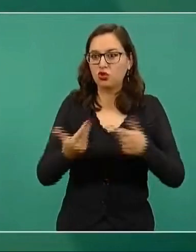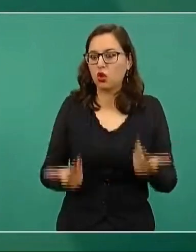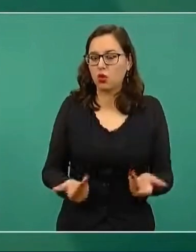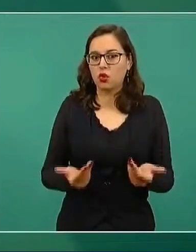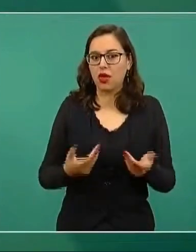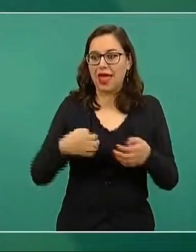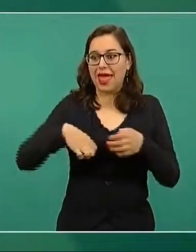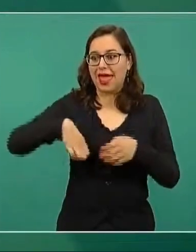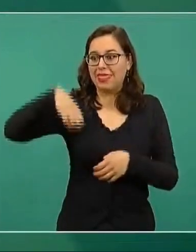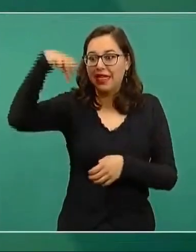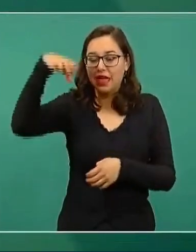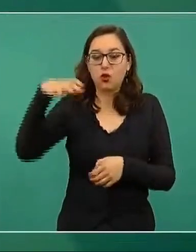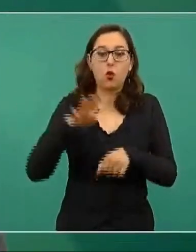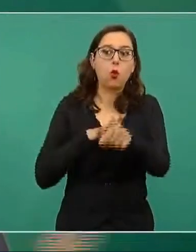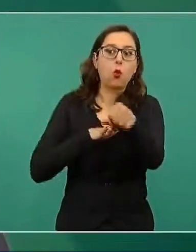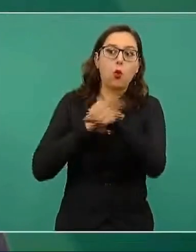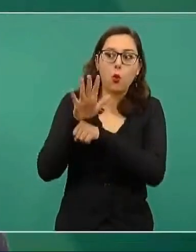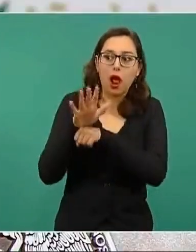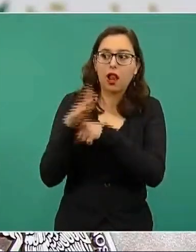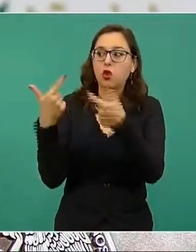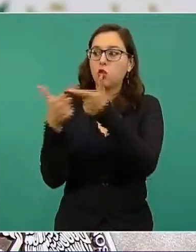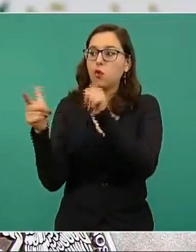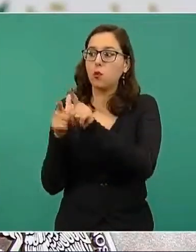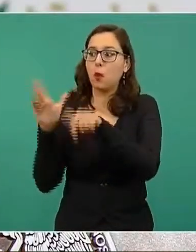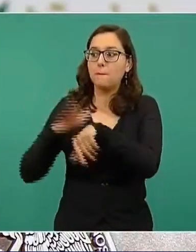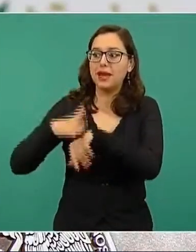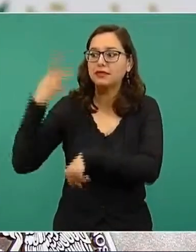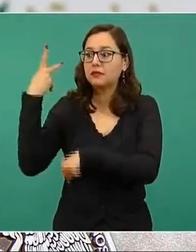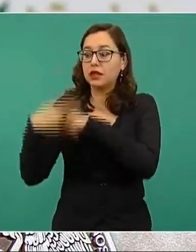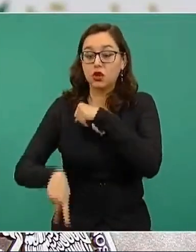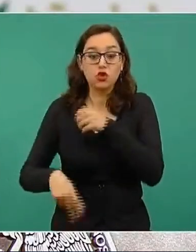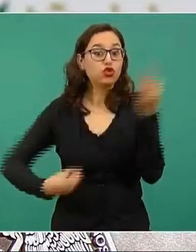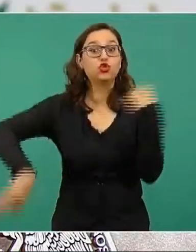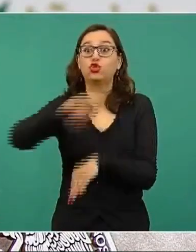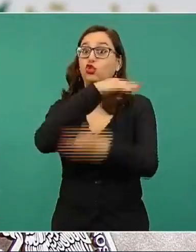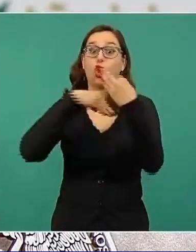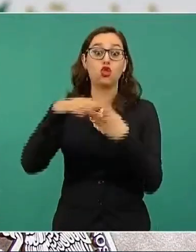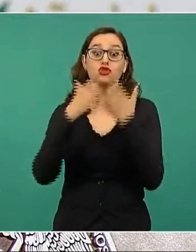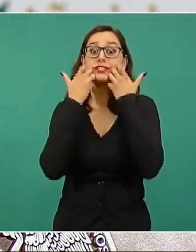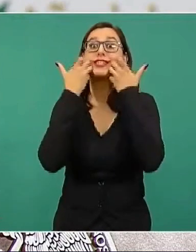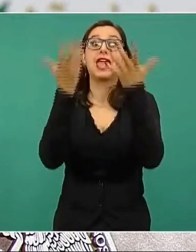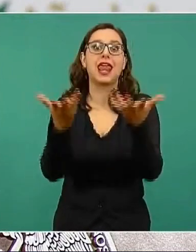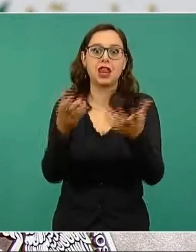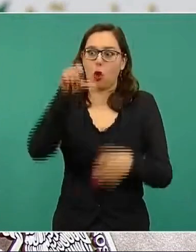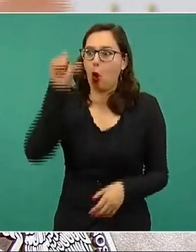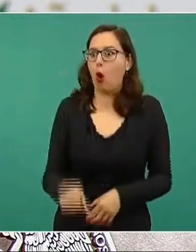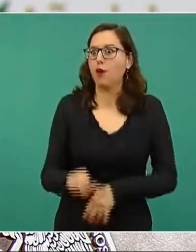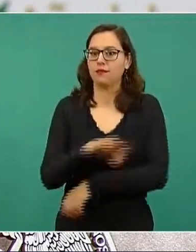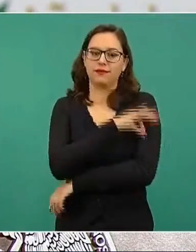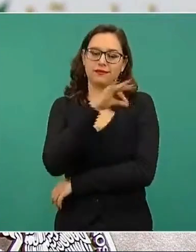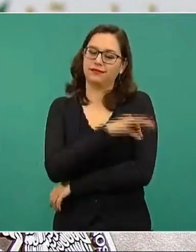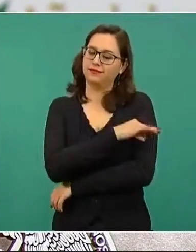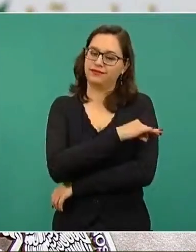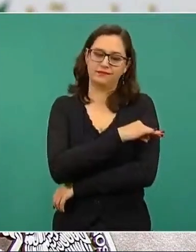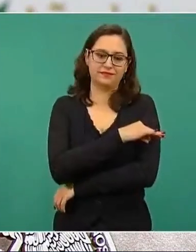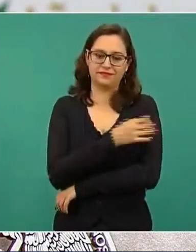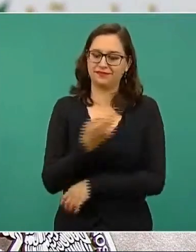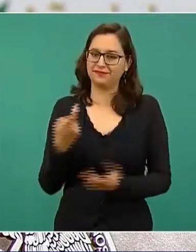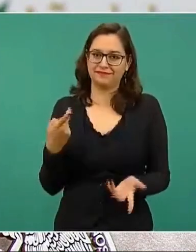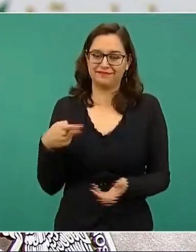necesita más, todo mundo quisiera vacunarse. Entonces, por eso es que nos parece desafortunado esta visión